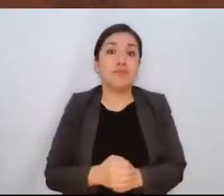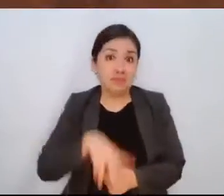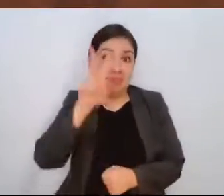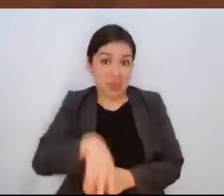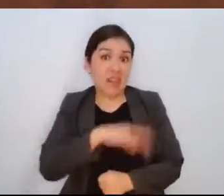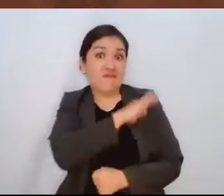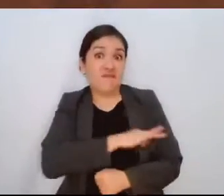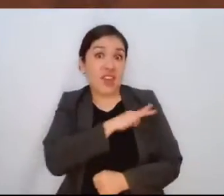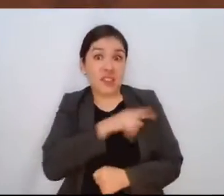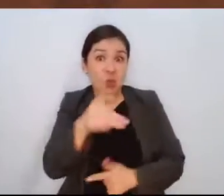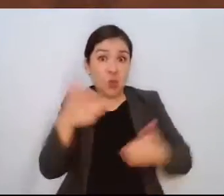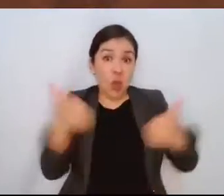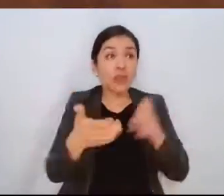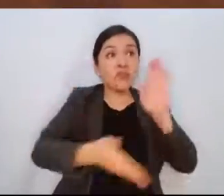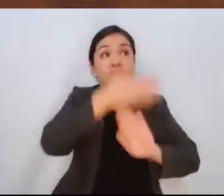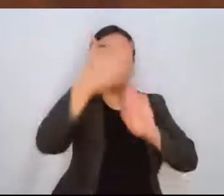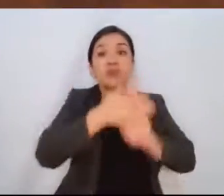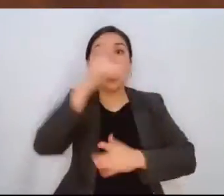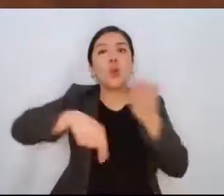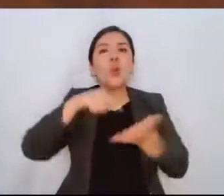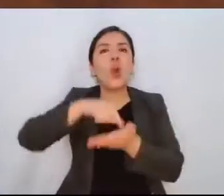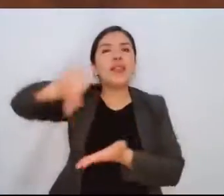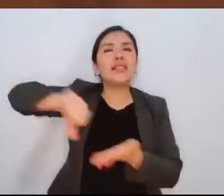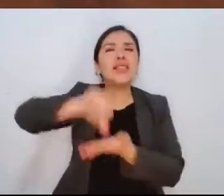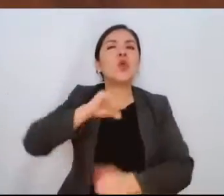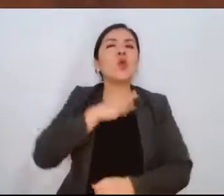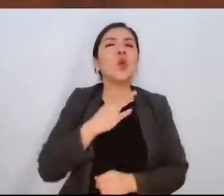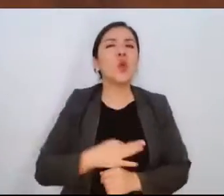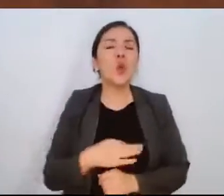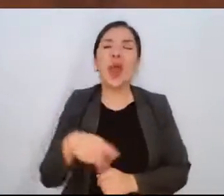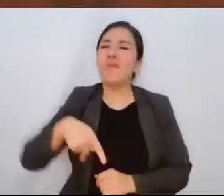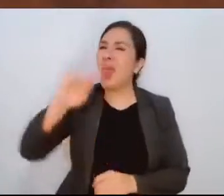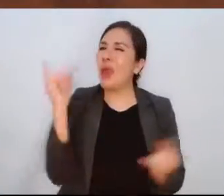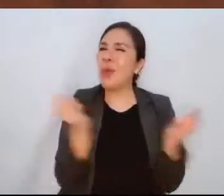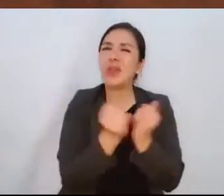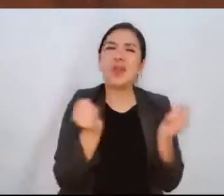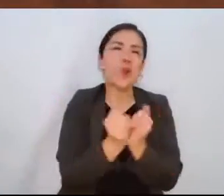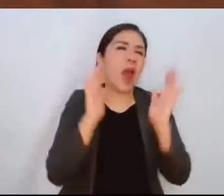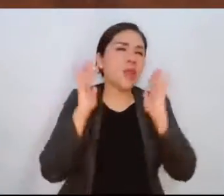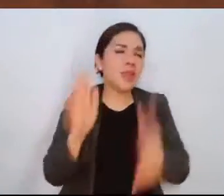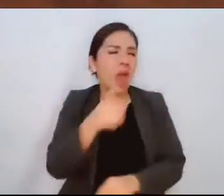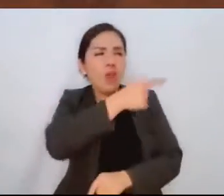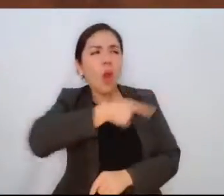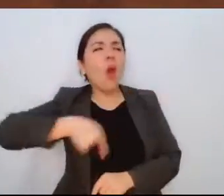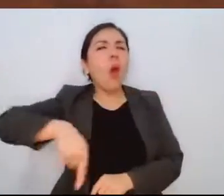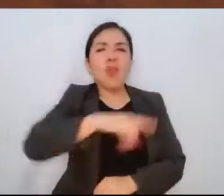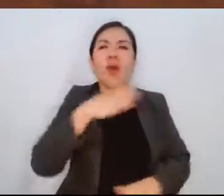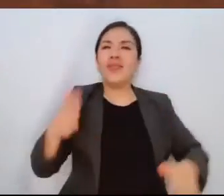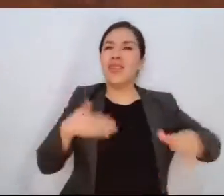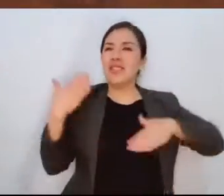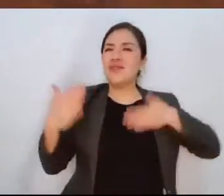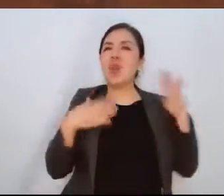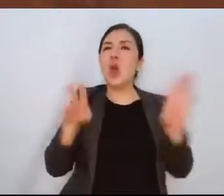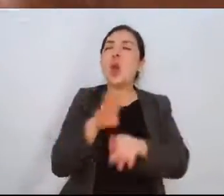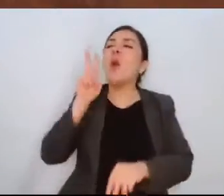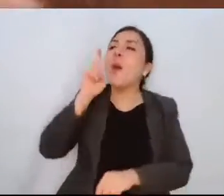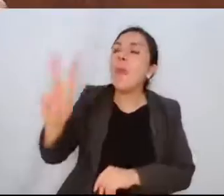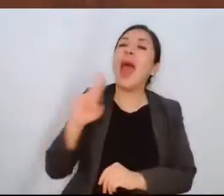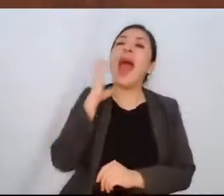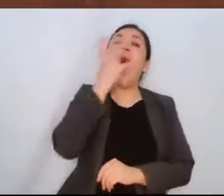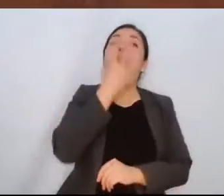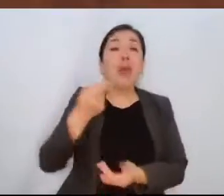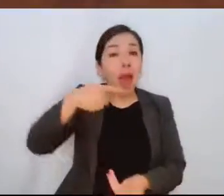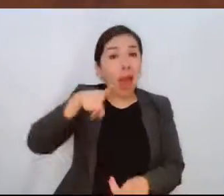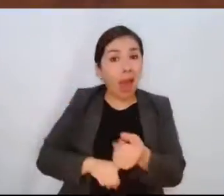esta gran obra que se encuentra en el centro de Toluca, pero que también la hemos todos disfrutado de manera visual, pero también tiene un